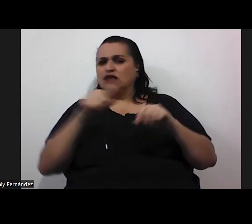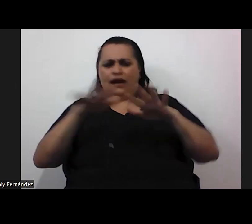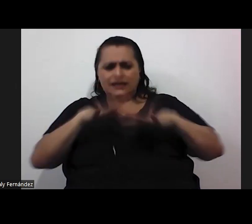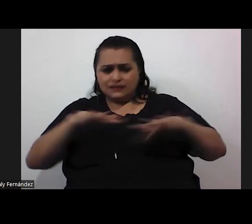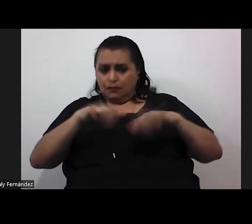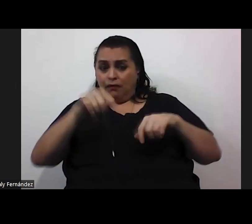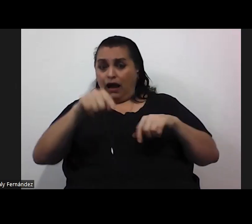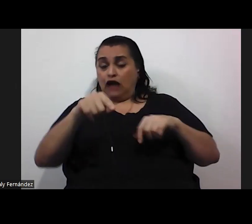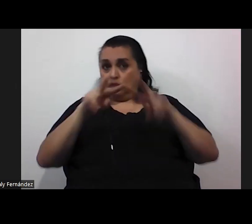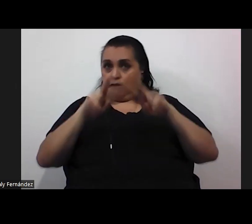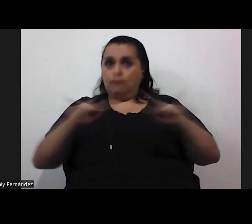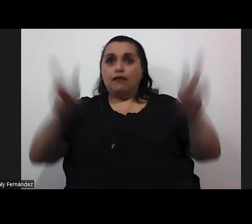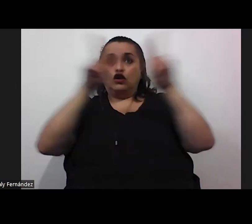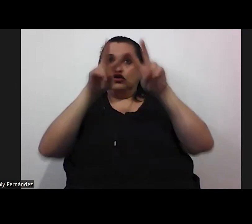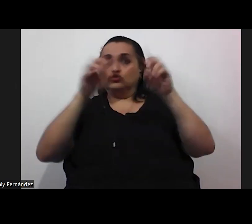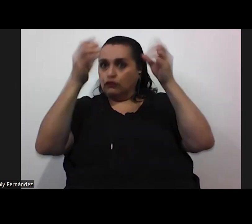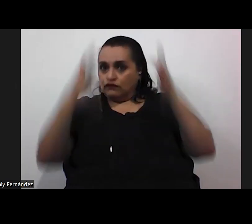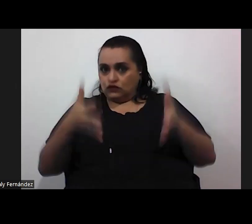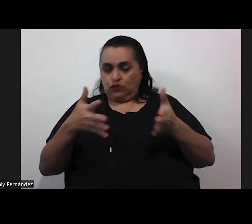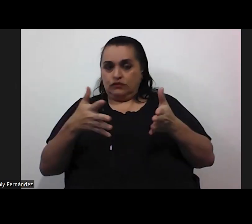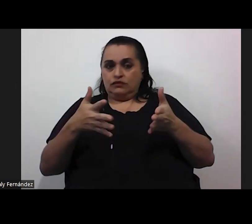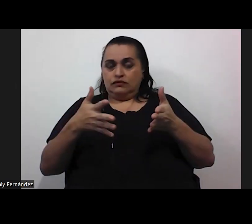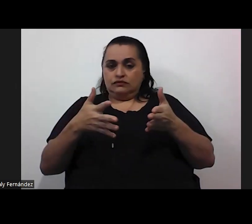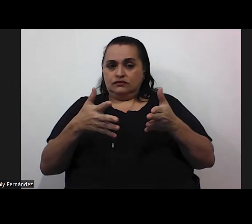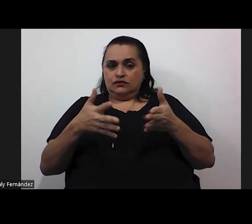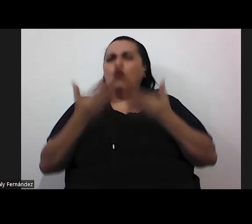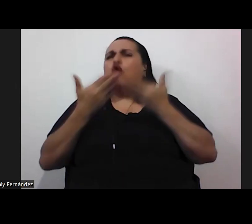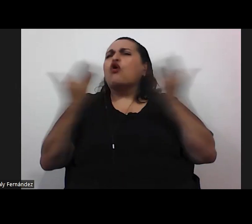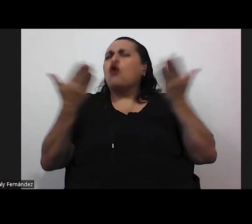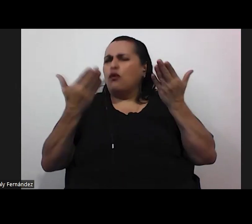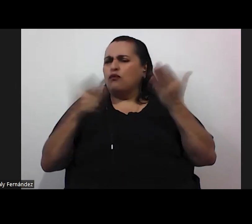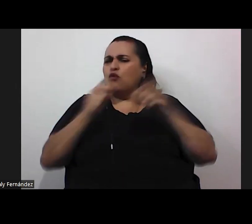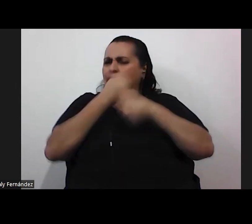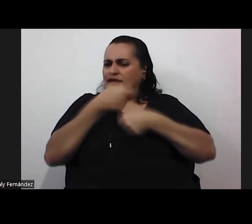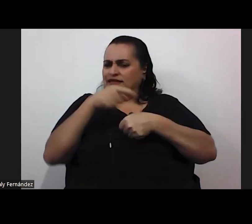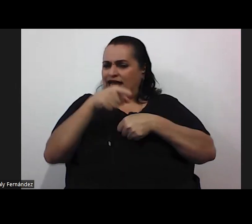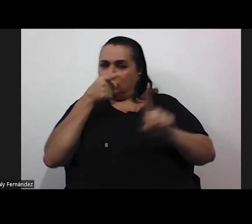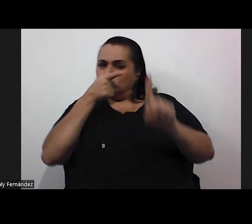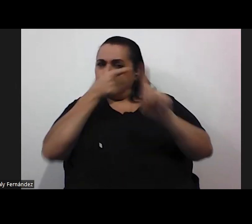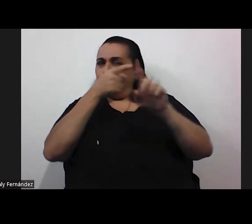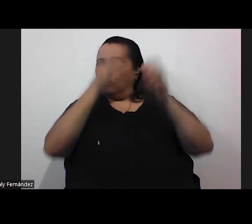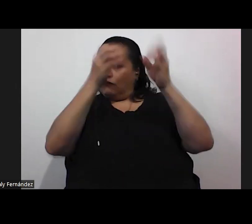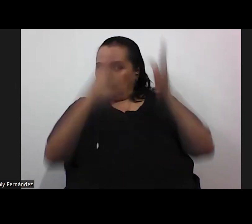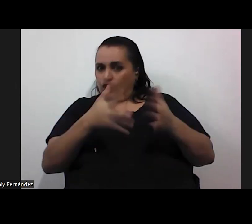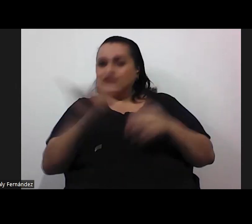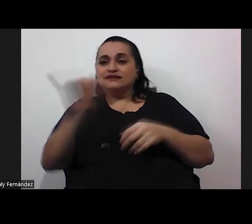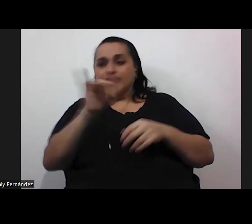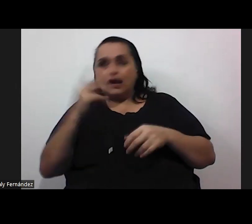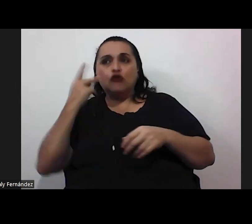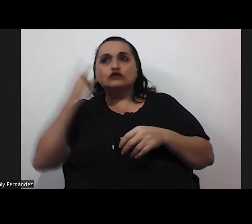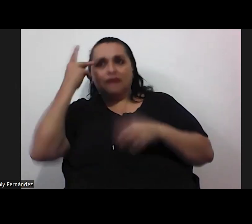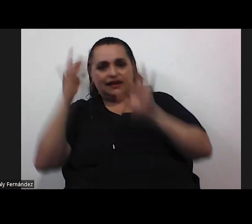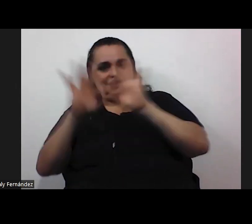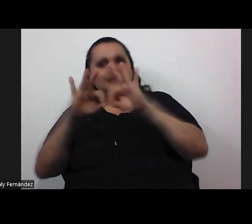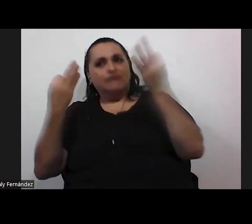valiosos con los docentes que cómo llevar esto no solo a los docentes sino también a los padres de familia y a